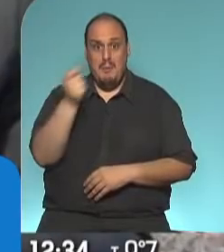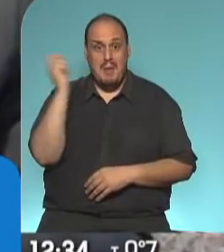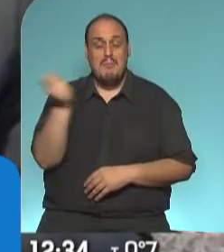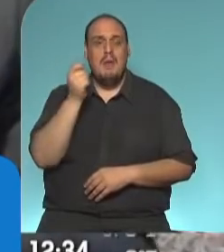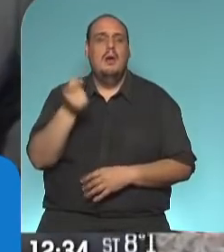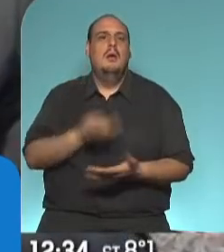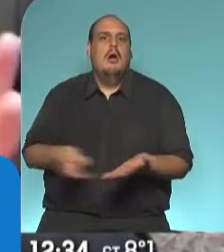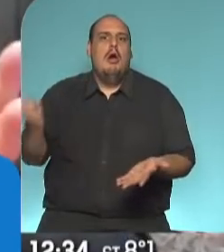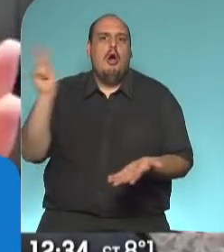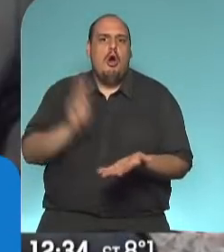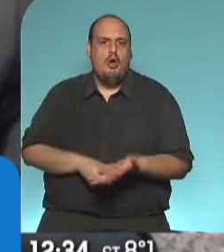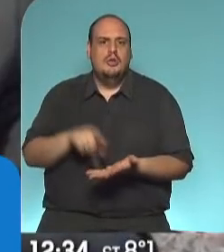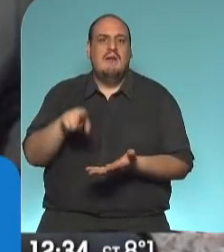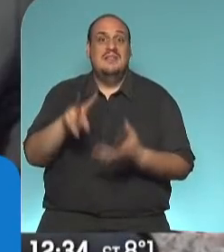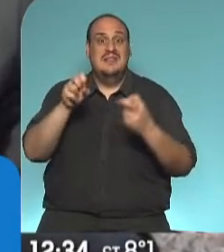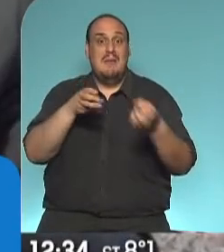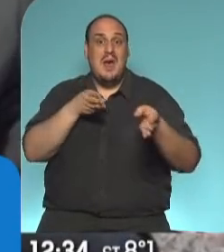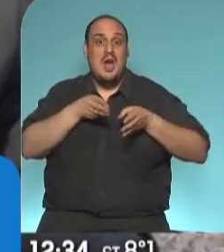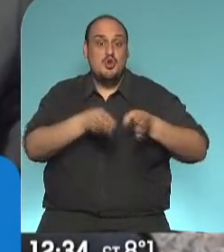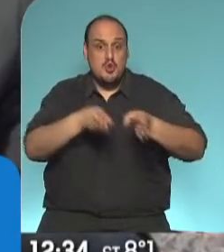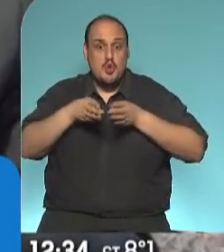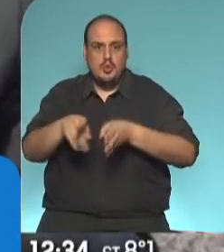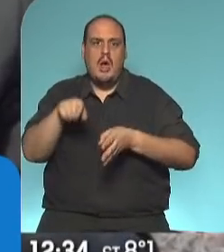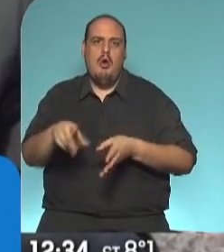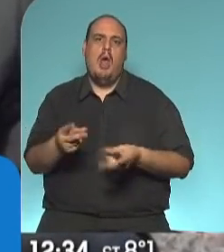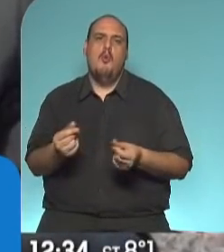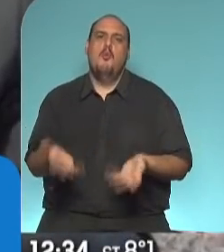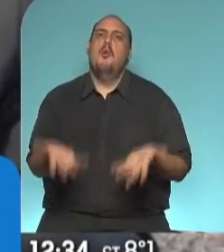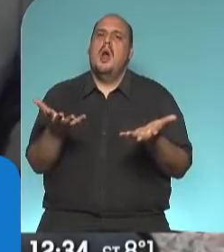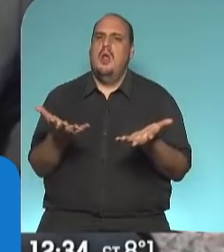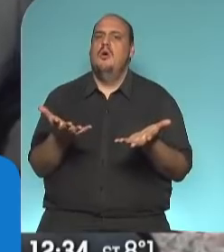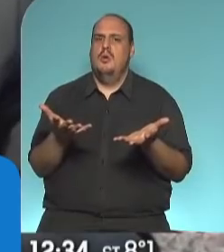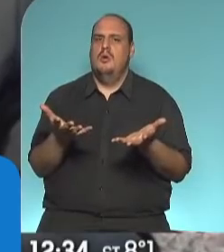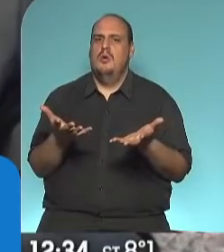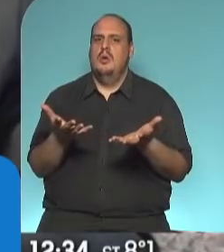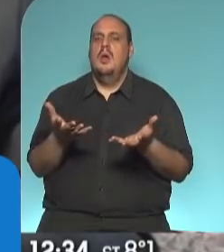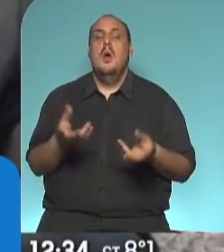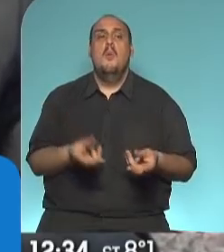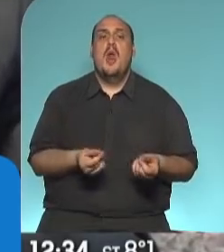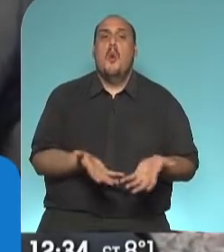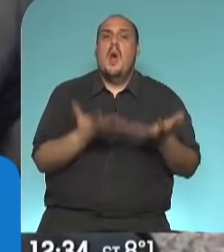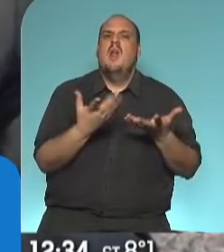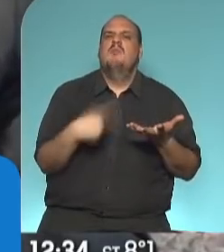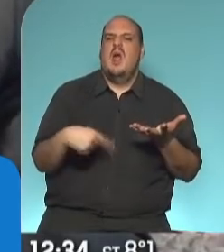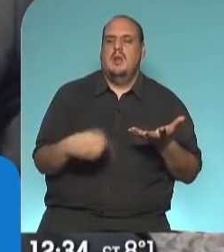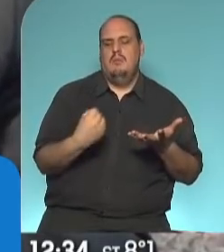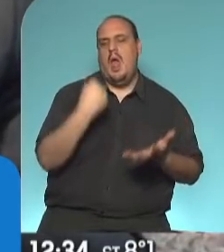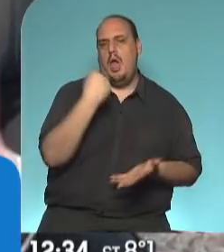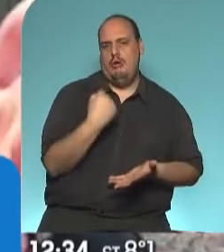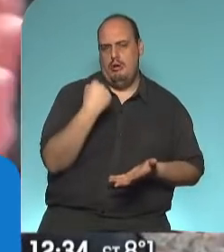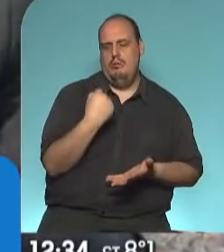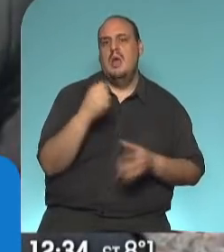nuevamente, la infraestructura vial está empezando a tener valor, pero principalmente valor para la economía, pero simplemente